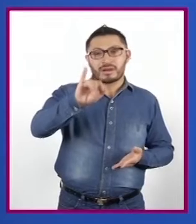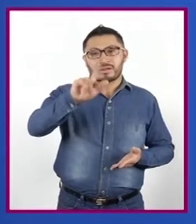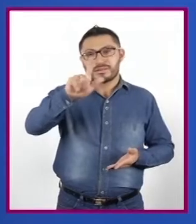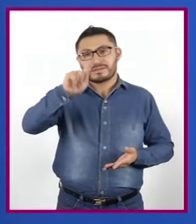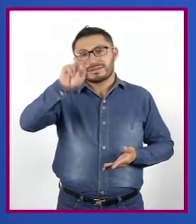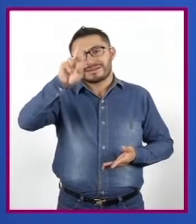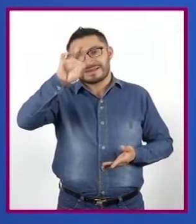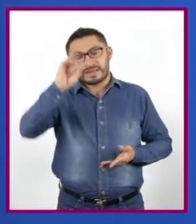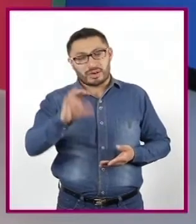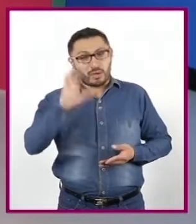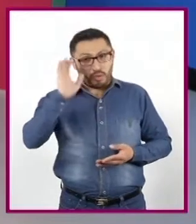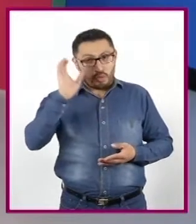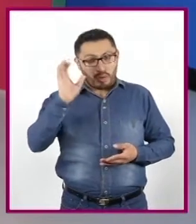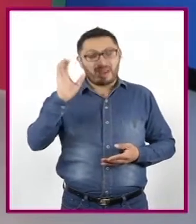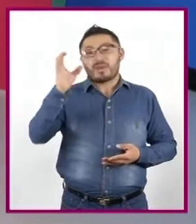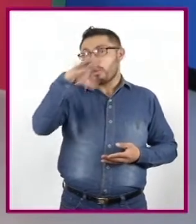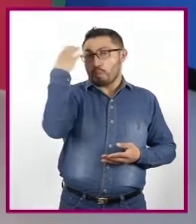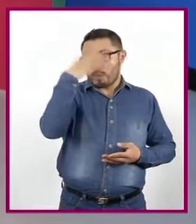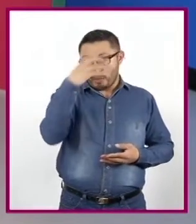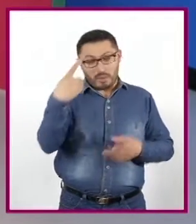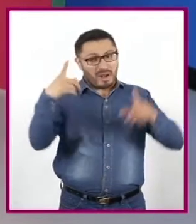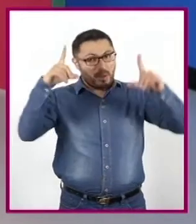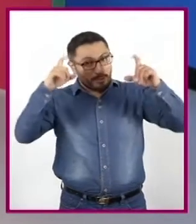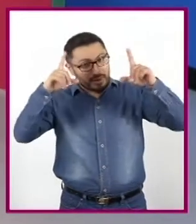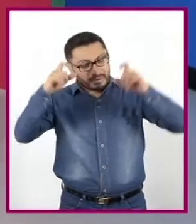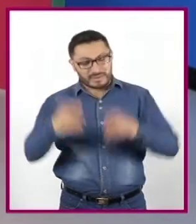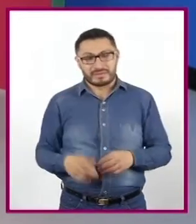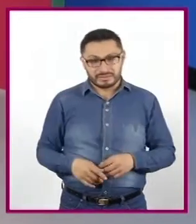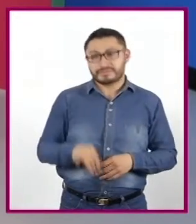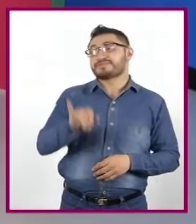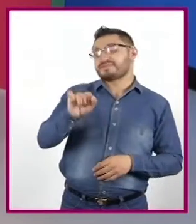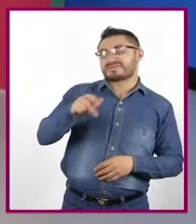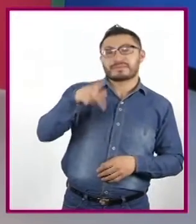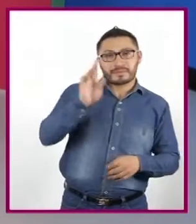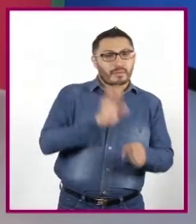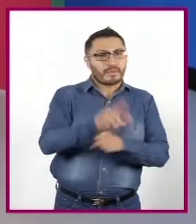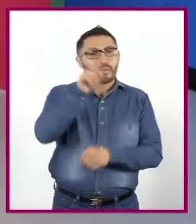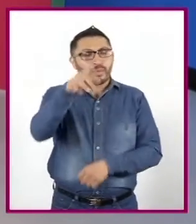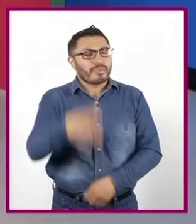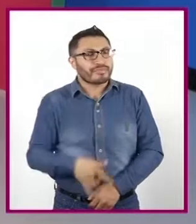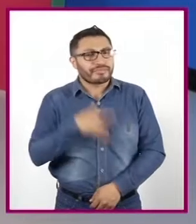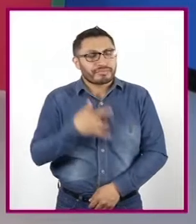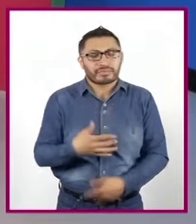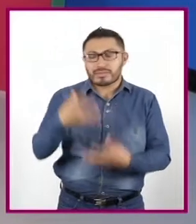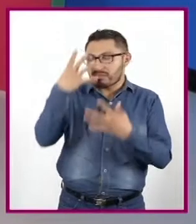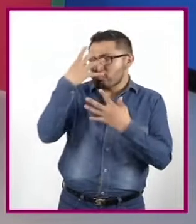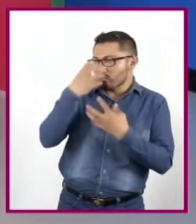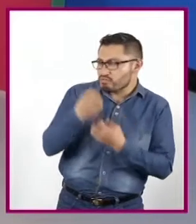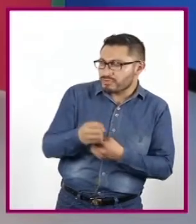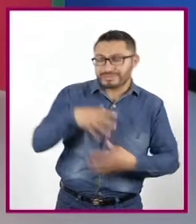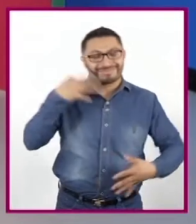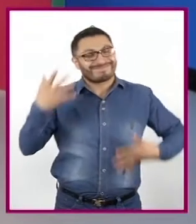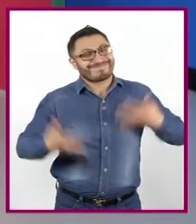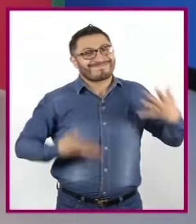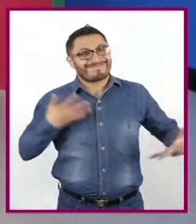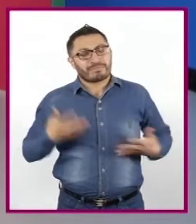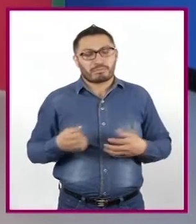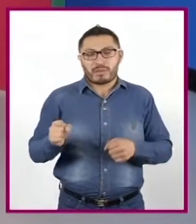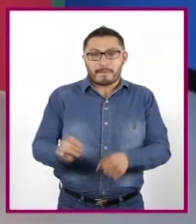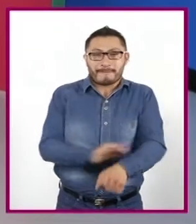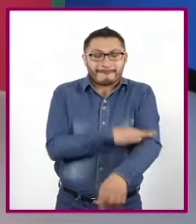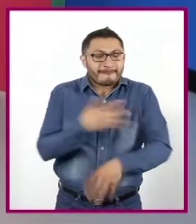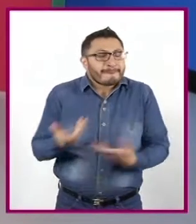toman fotografías. Bueno, sí. Pero, ¿qué sientes? ¿Sentiste tristeza, alegría, alguna